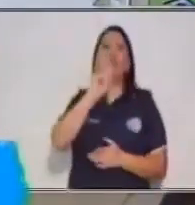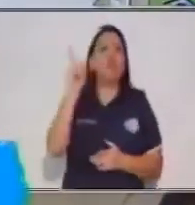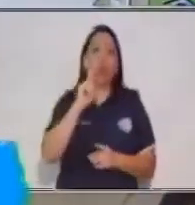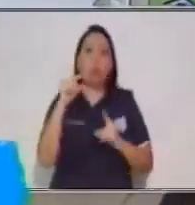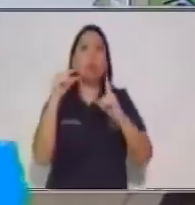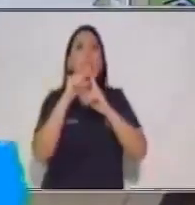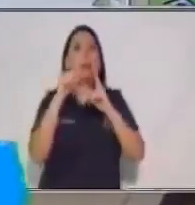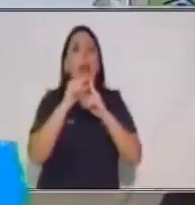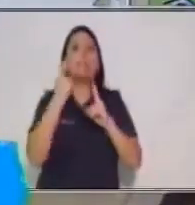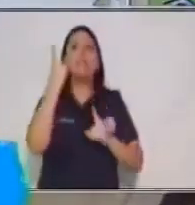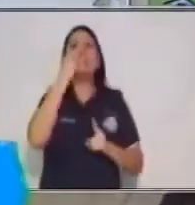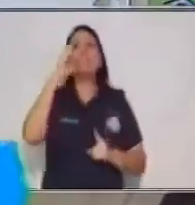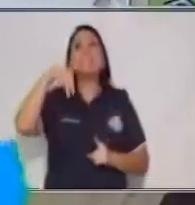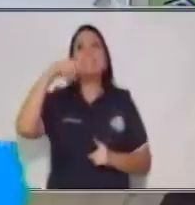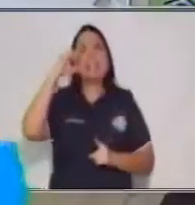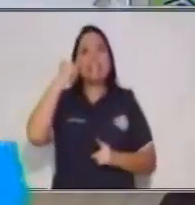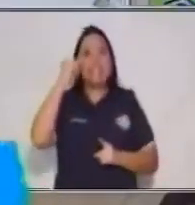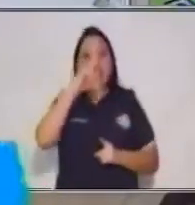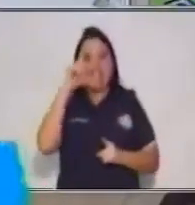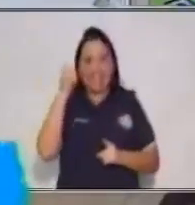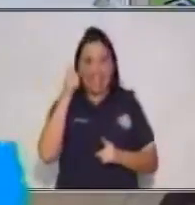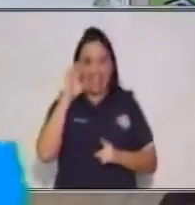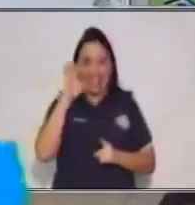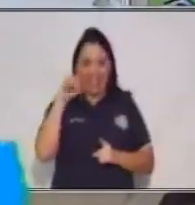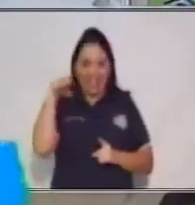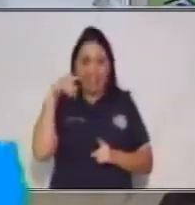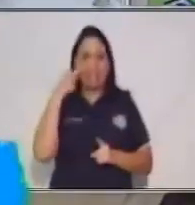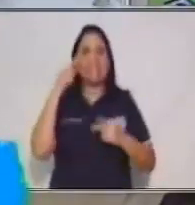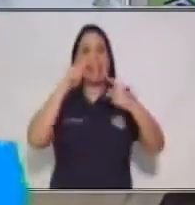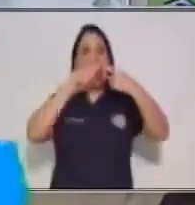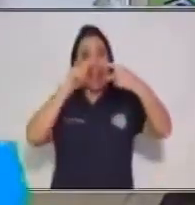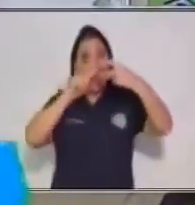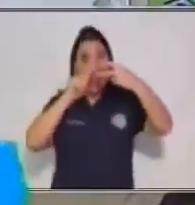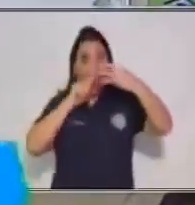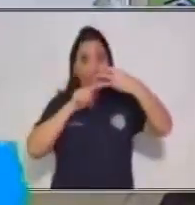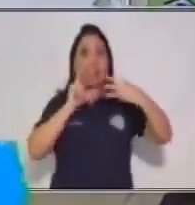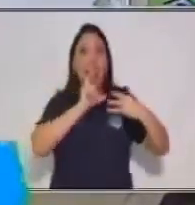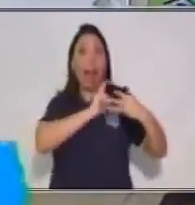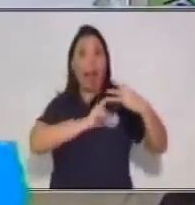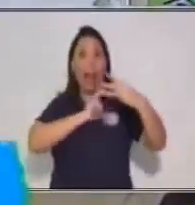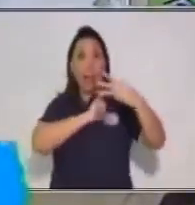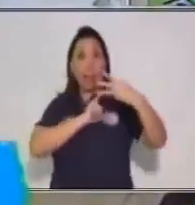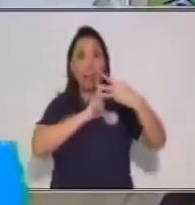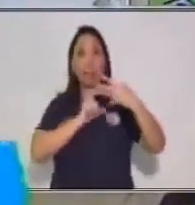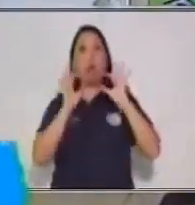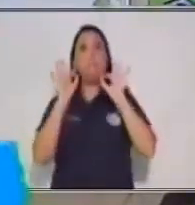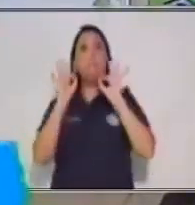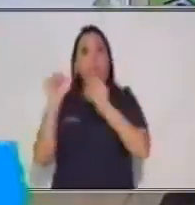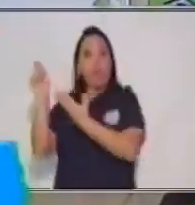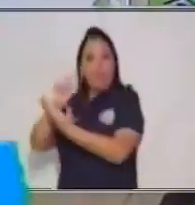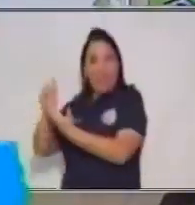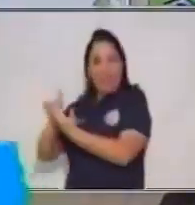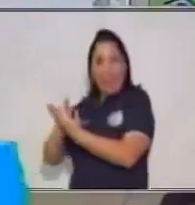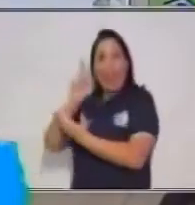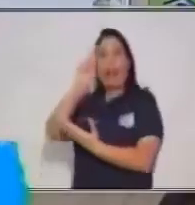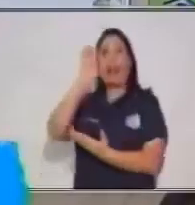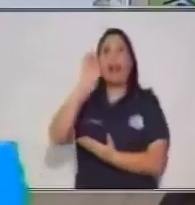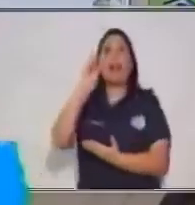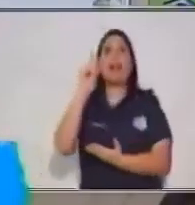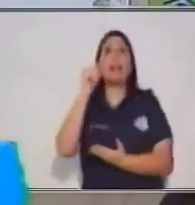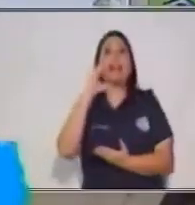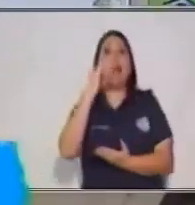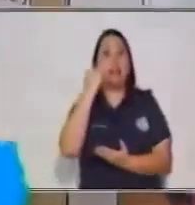que hacerlo sencillo, directo. Entonces esas son nuestras tres características de una buena redacción. Claridad.